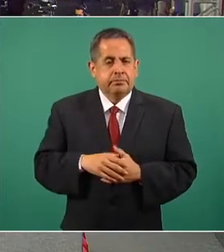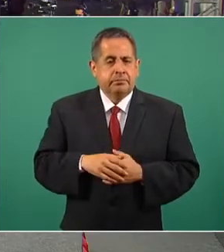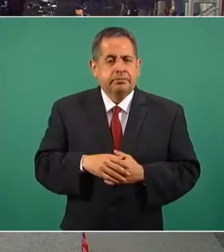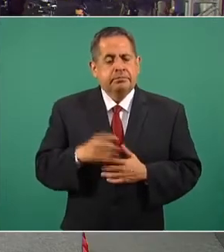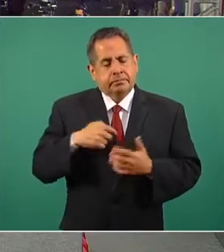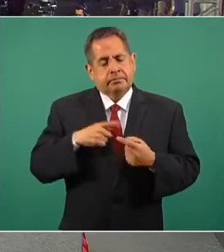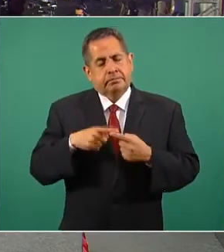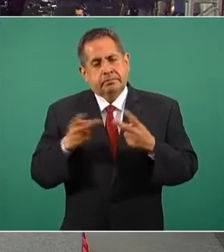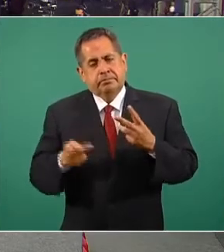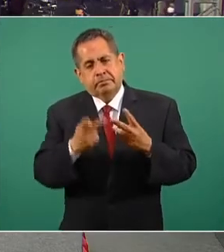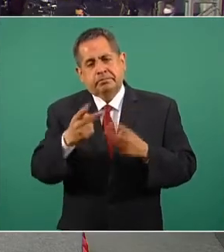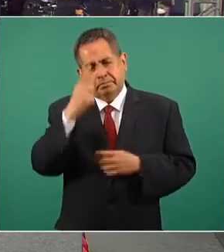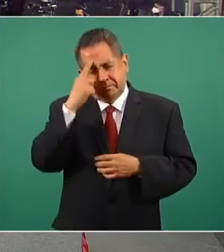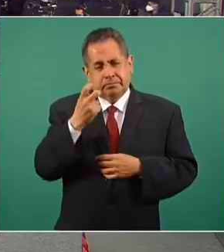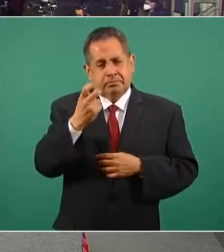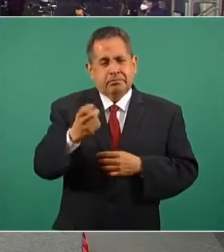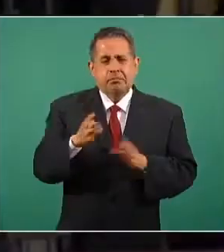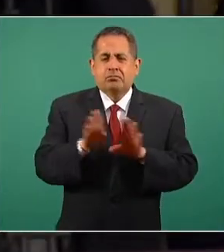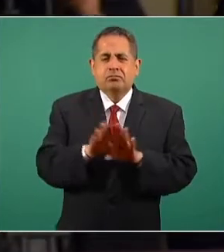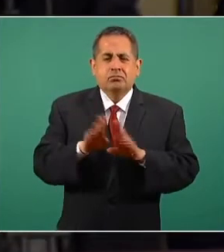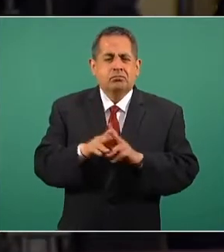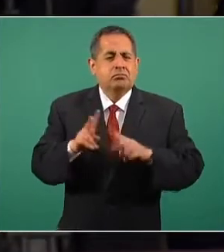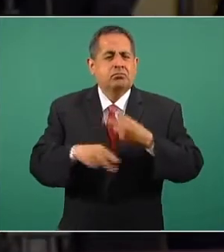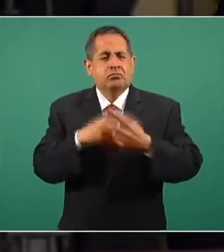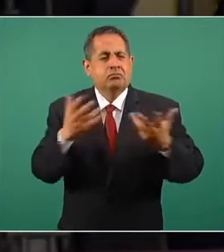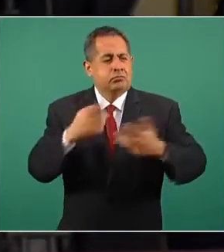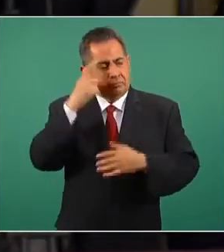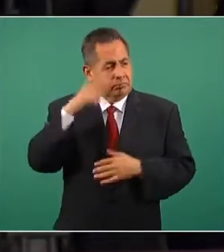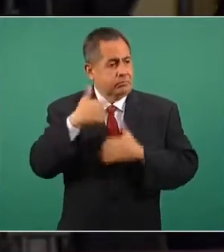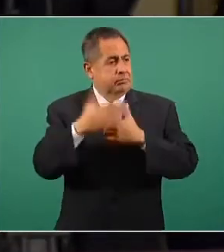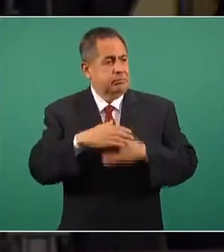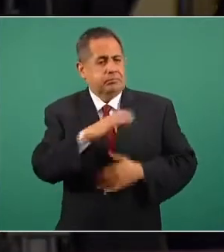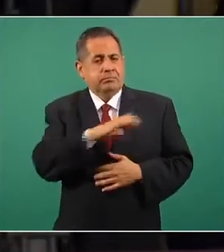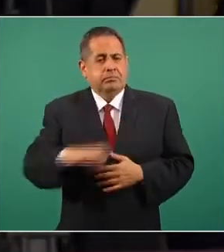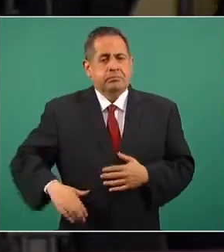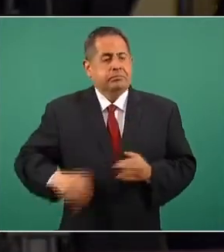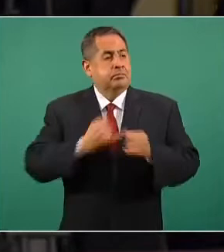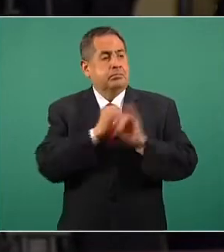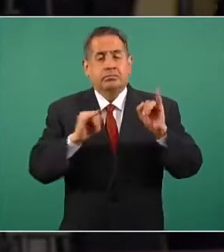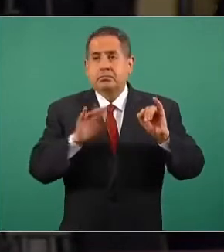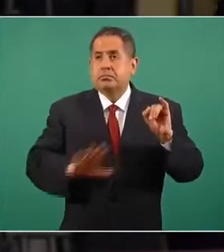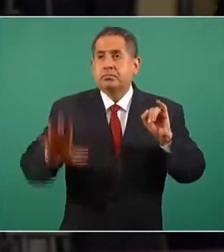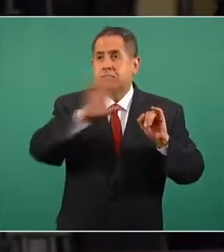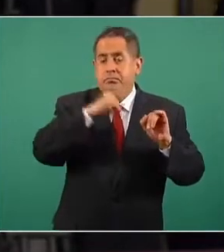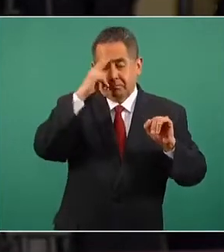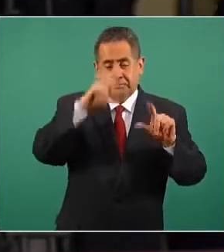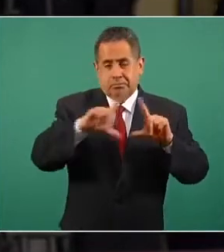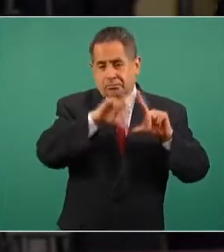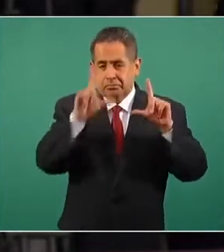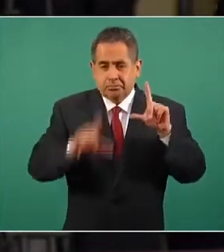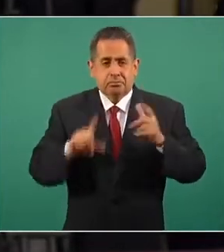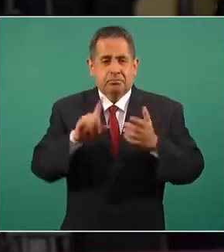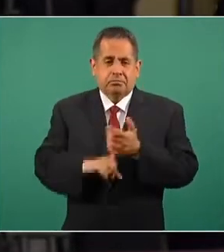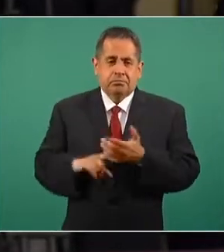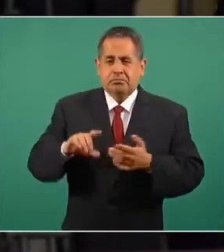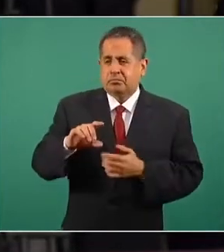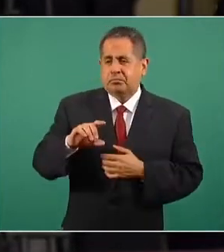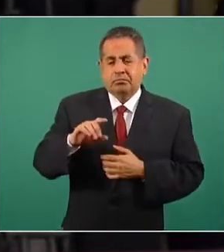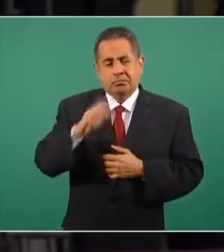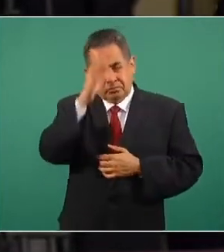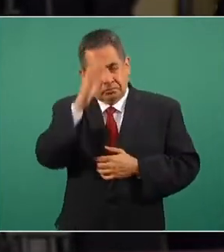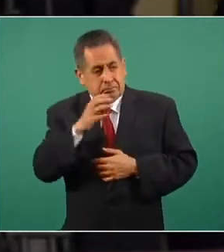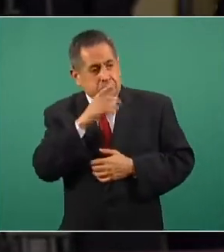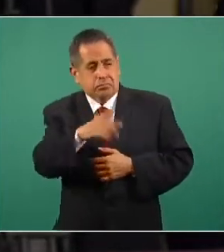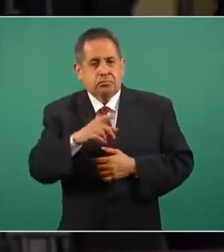pregunta es para eso, de que cómo se le va a hacer a los candidatos independientes en todo México y más en Coahuila, en los estados que están en